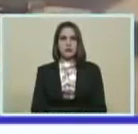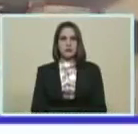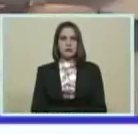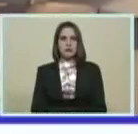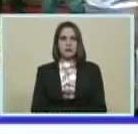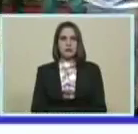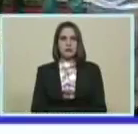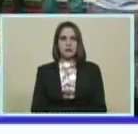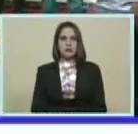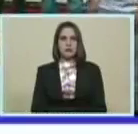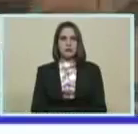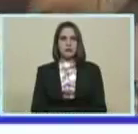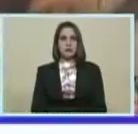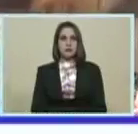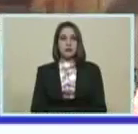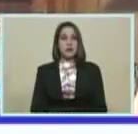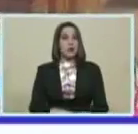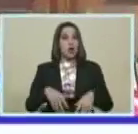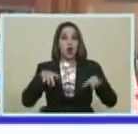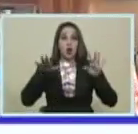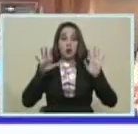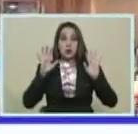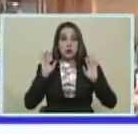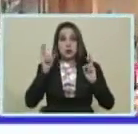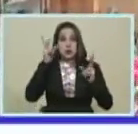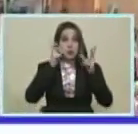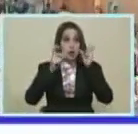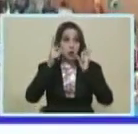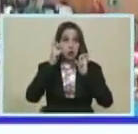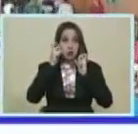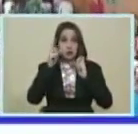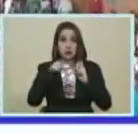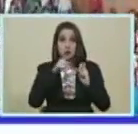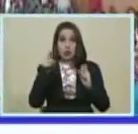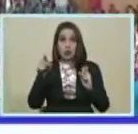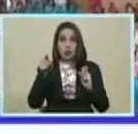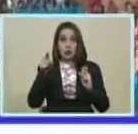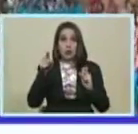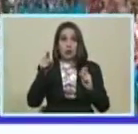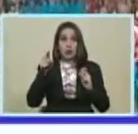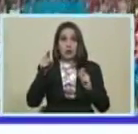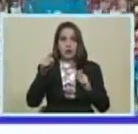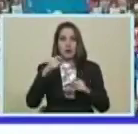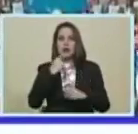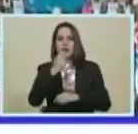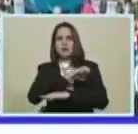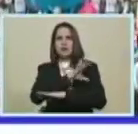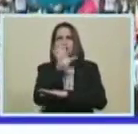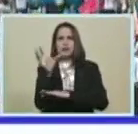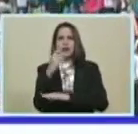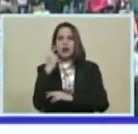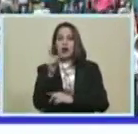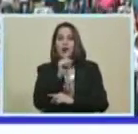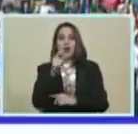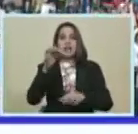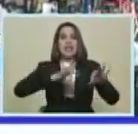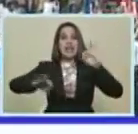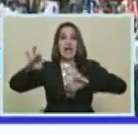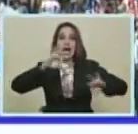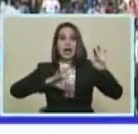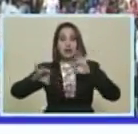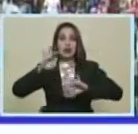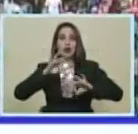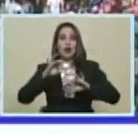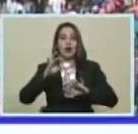Bueno, no sé si me escuchen allá en el poliedro de Caracas Que iba a decir, en el Teresa Carreño Ya está la